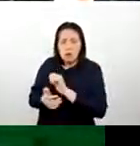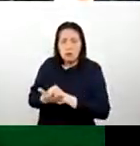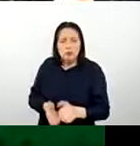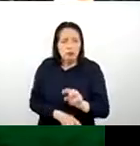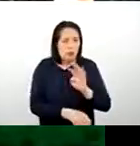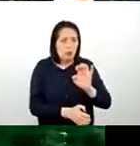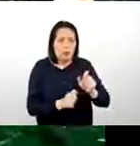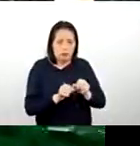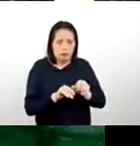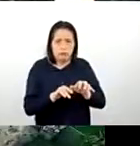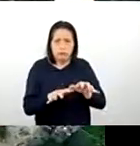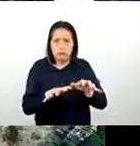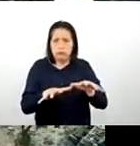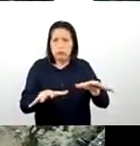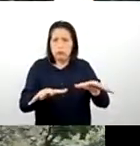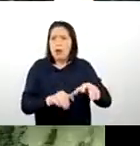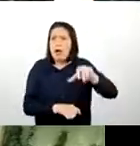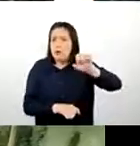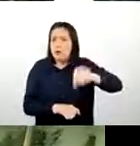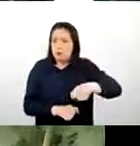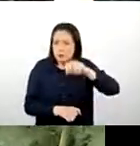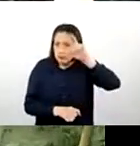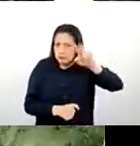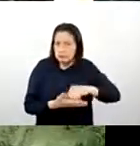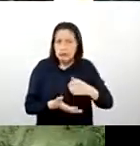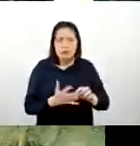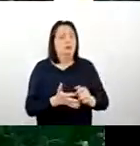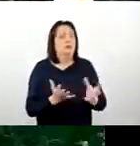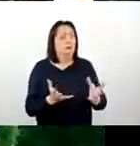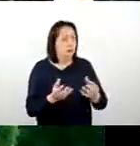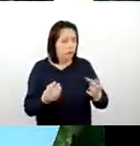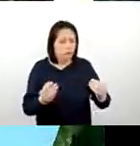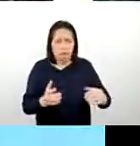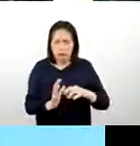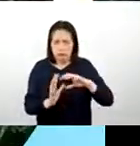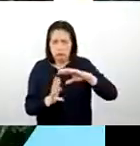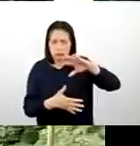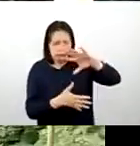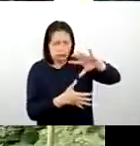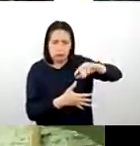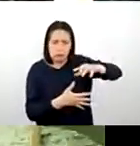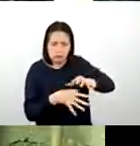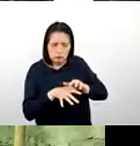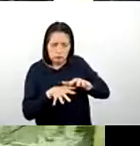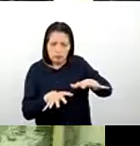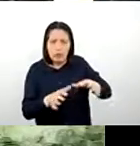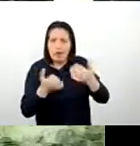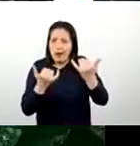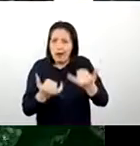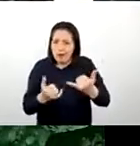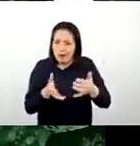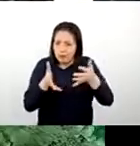se extendió al sur del Perú, llegando a gran parte de nuestro continente, y su legado prevalece hasta hoy.